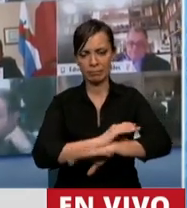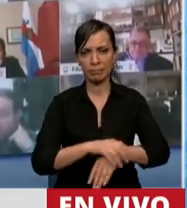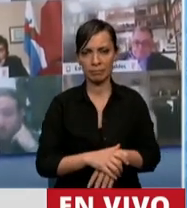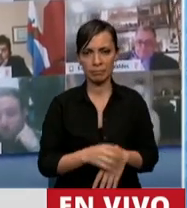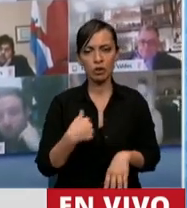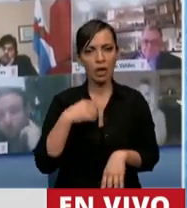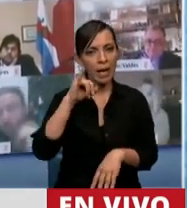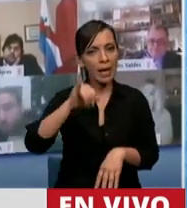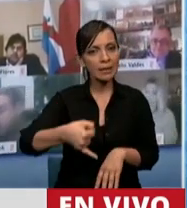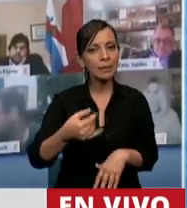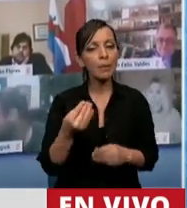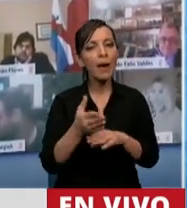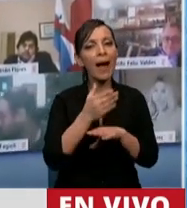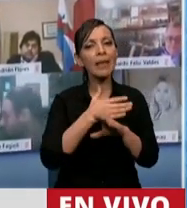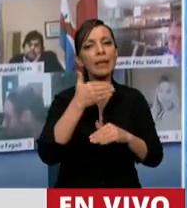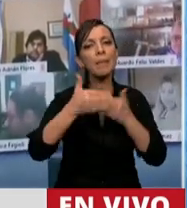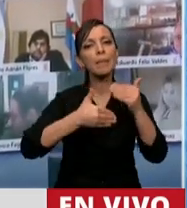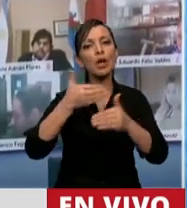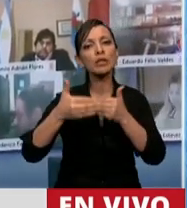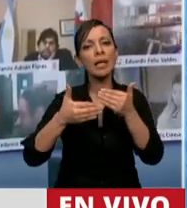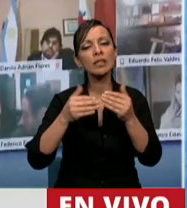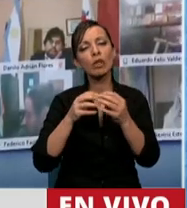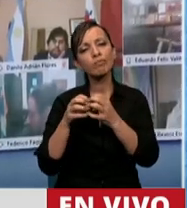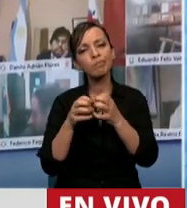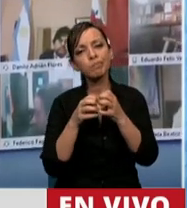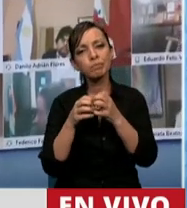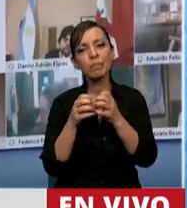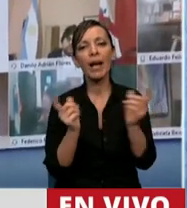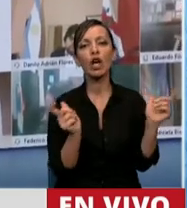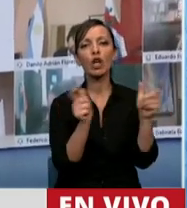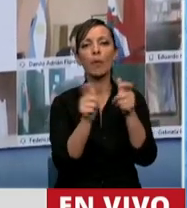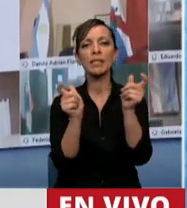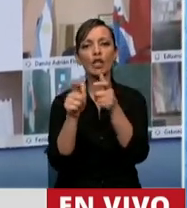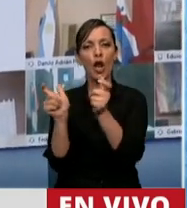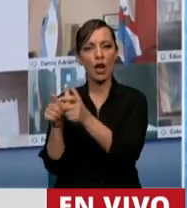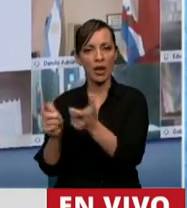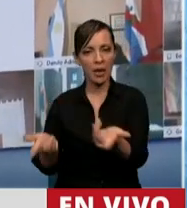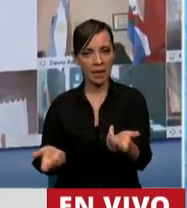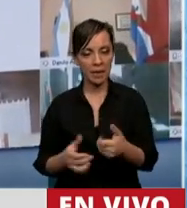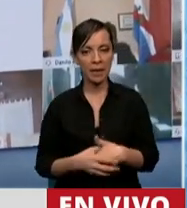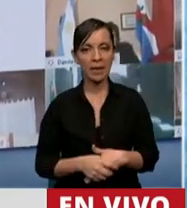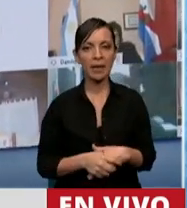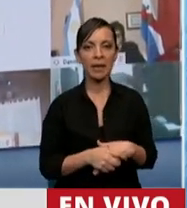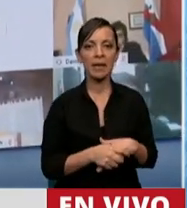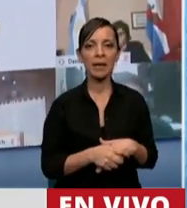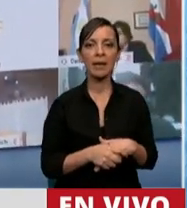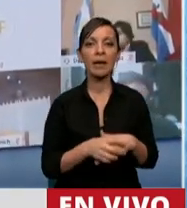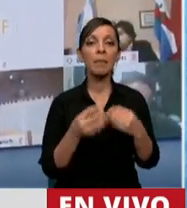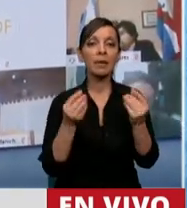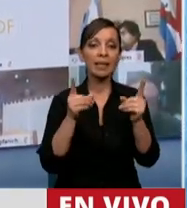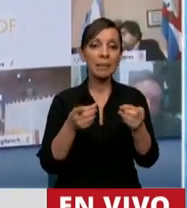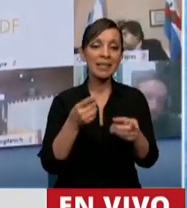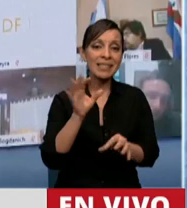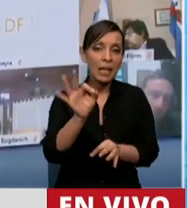eso luego de un proceso de largo debate en las comisiones que lo discutieron justamente porque